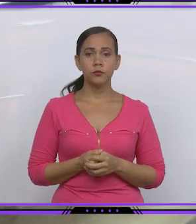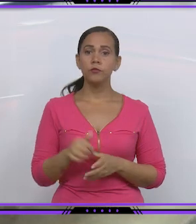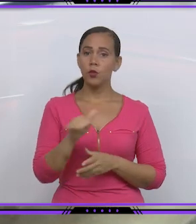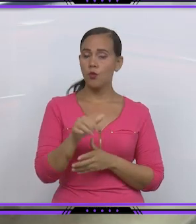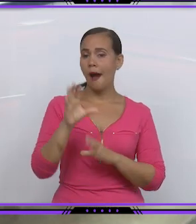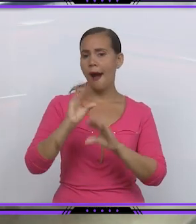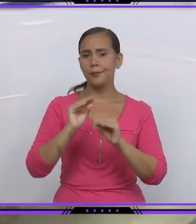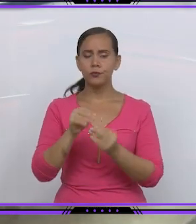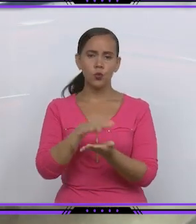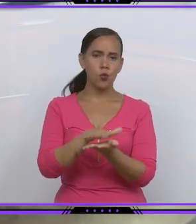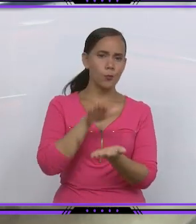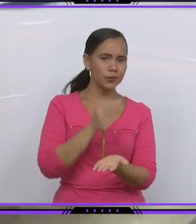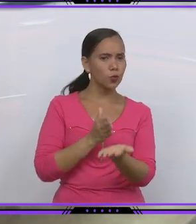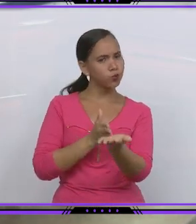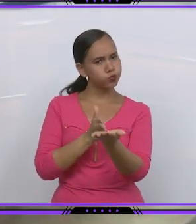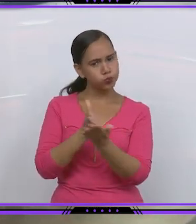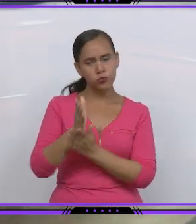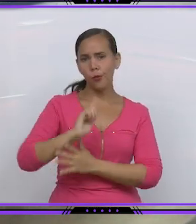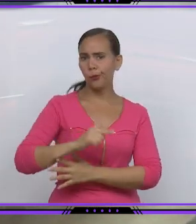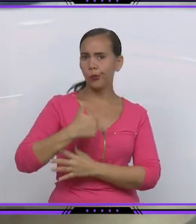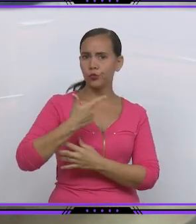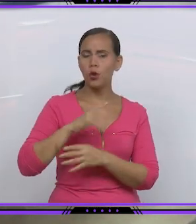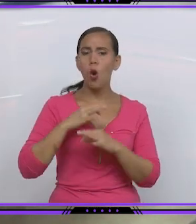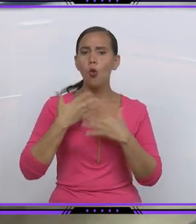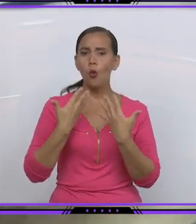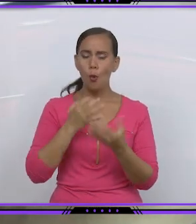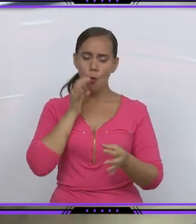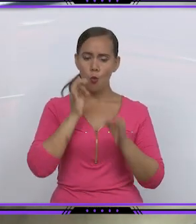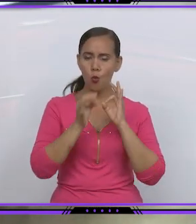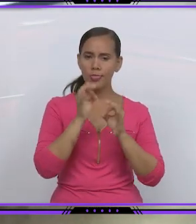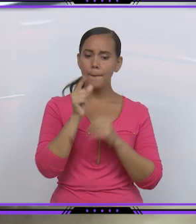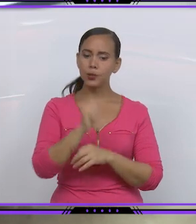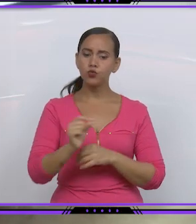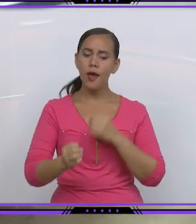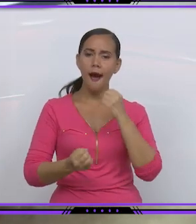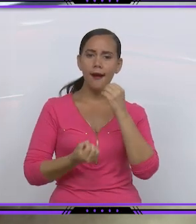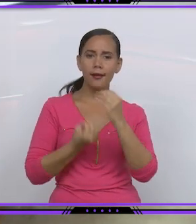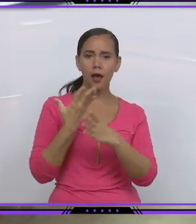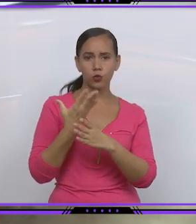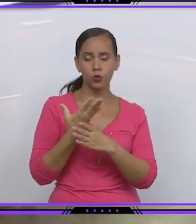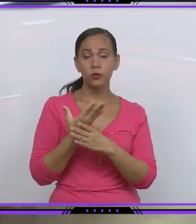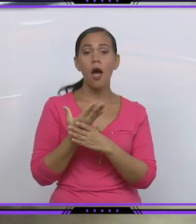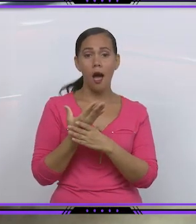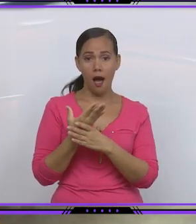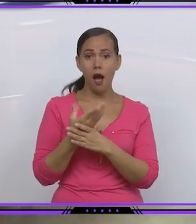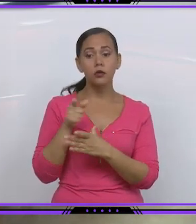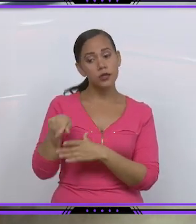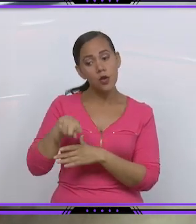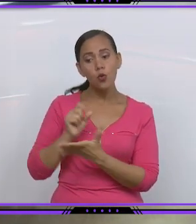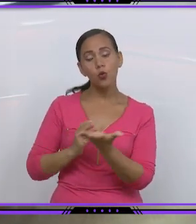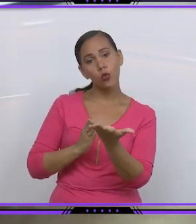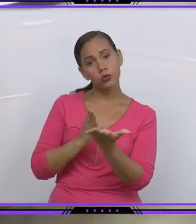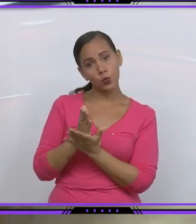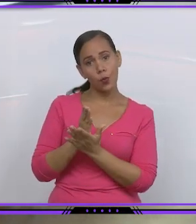está hablando de compromisos, está hablando de permanencia, se está hablando de cómo proteger a los creadores que están y cómo no perder a los que